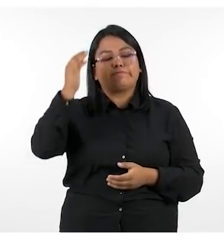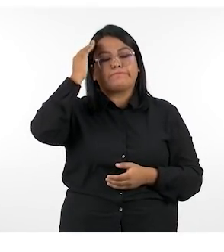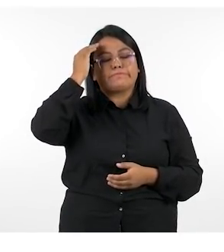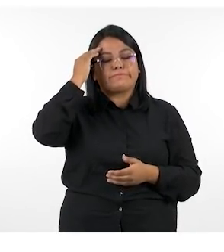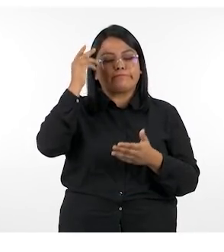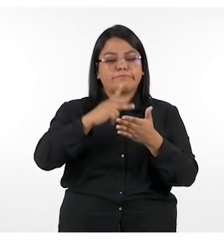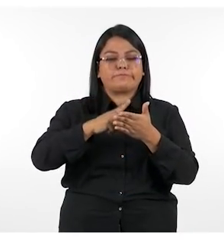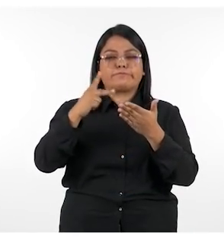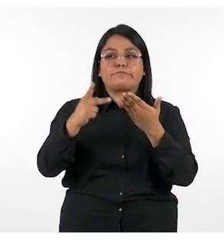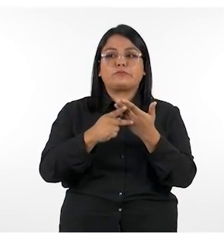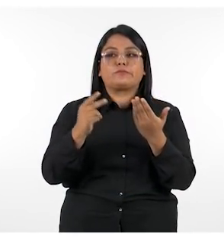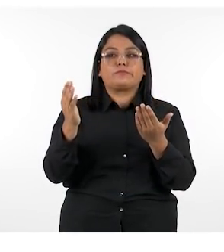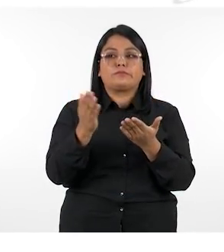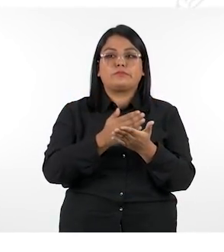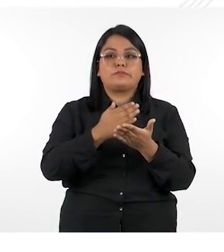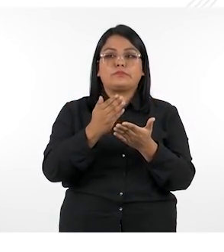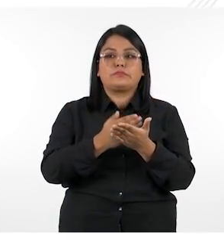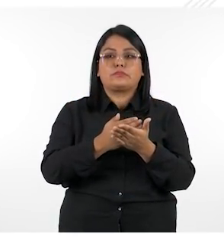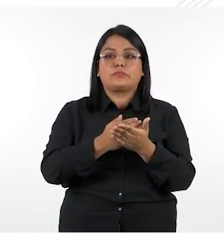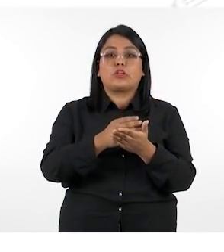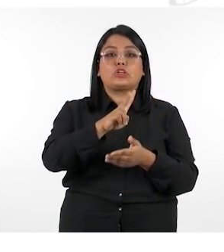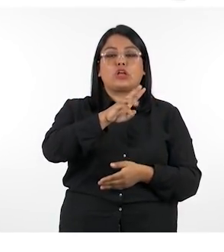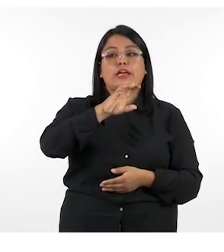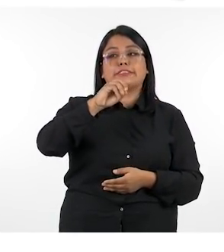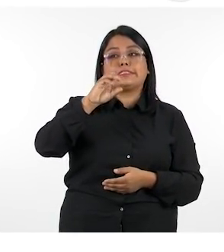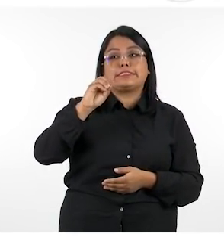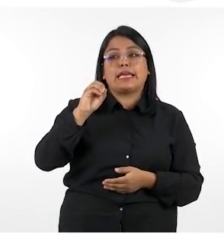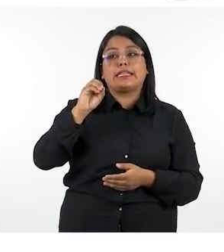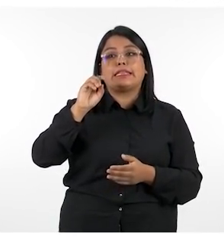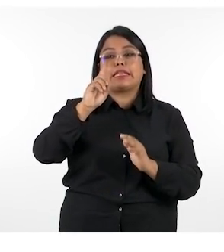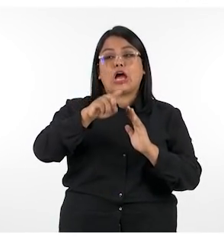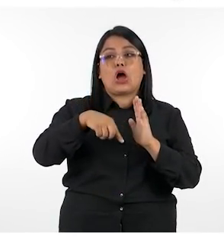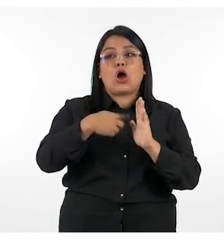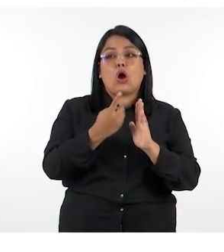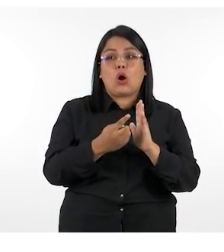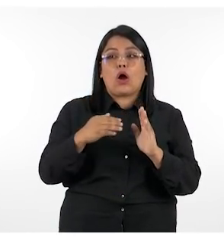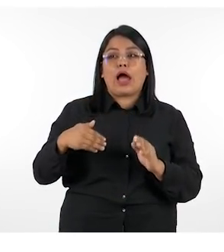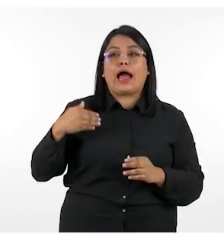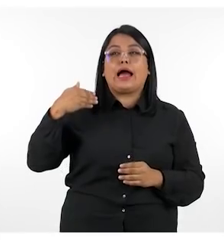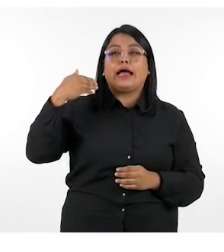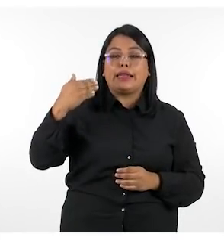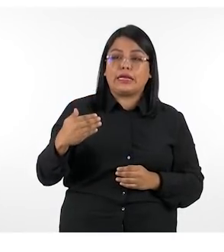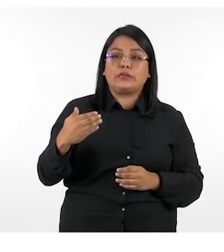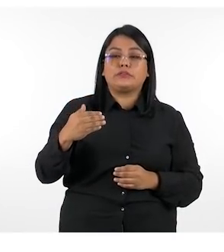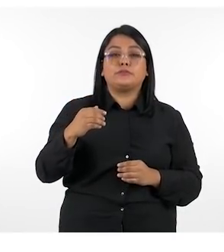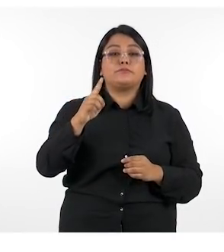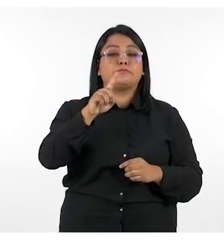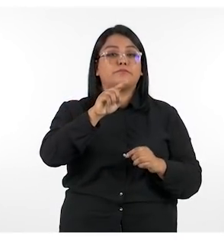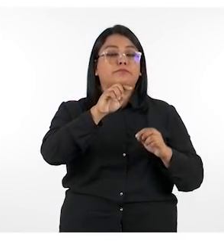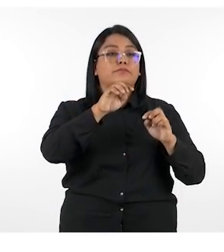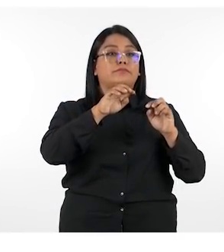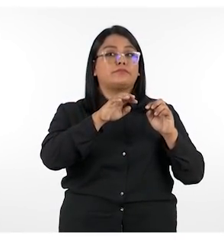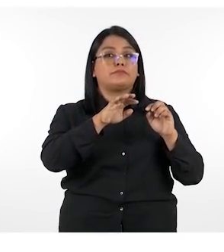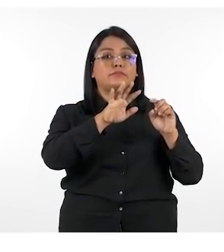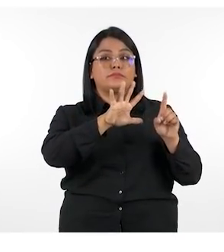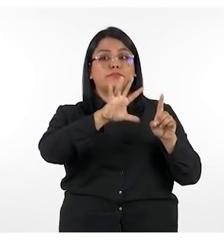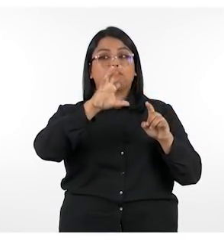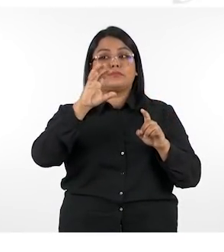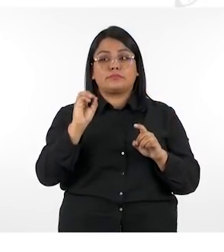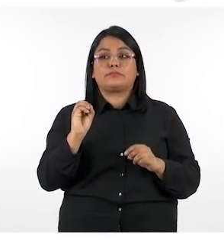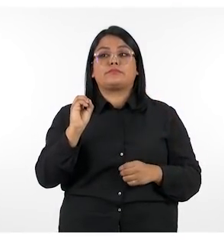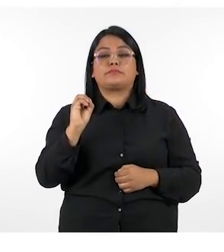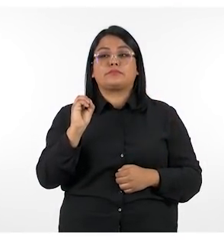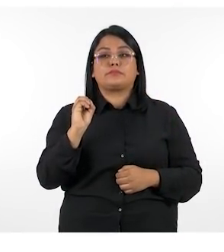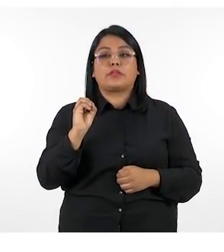nuestro programa de estudio se estipulan 200 horas anuales de las cuales 160 corresponden